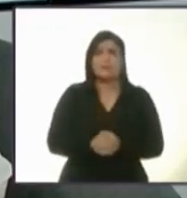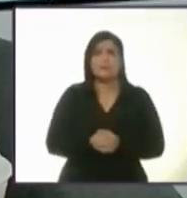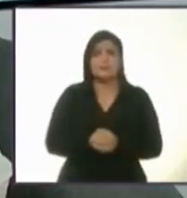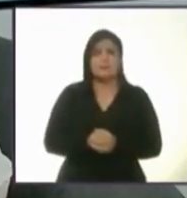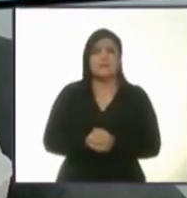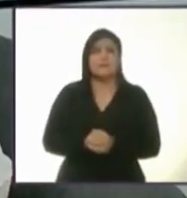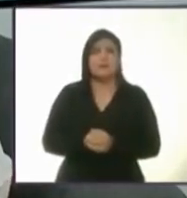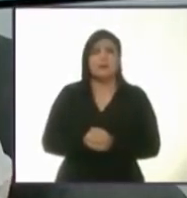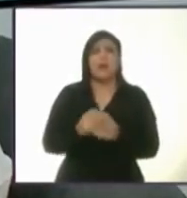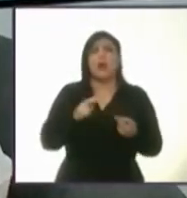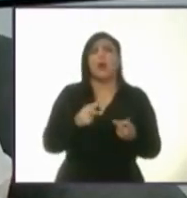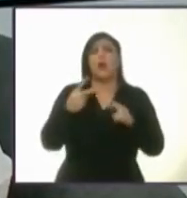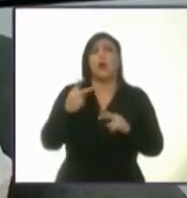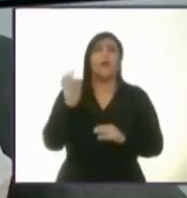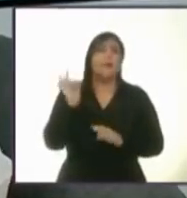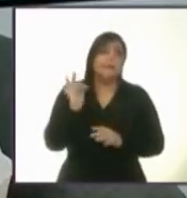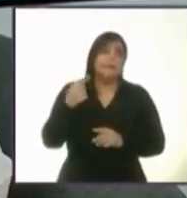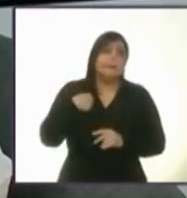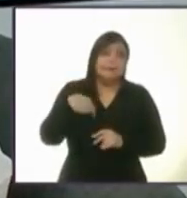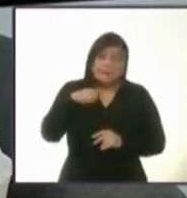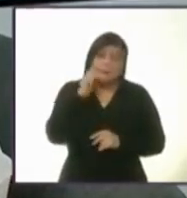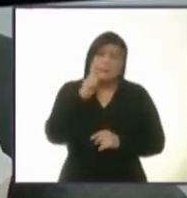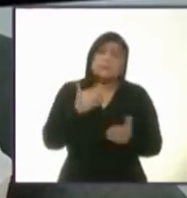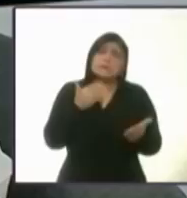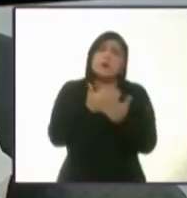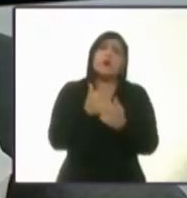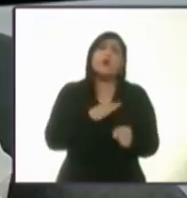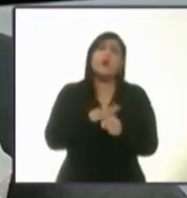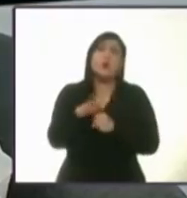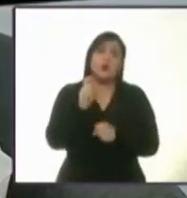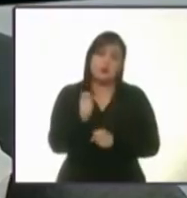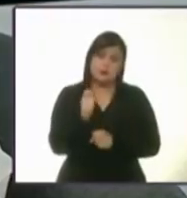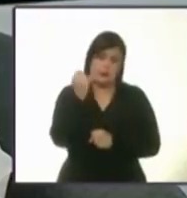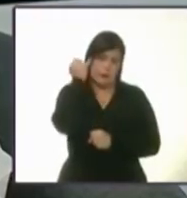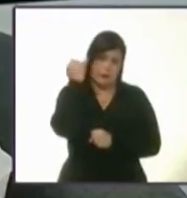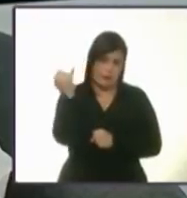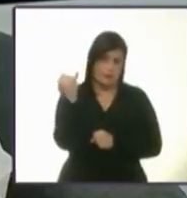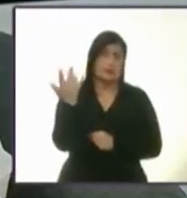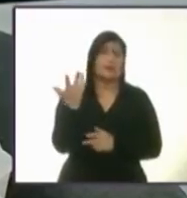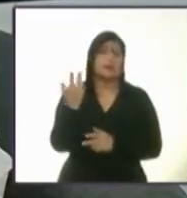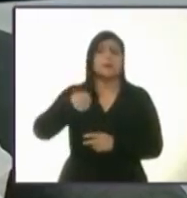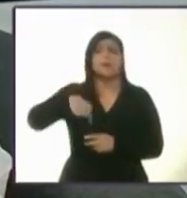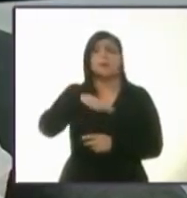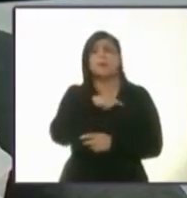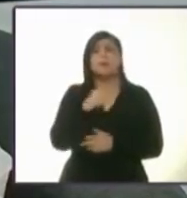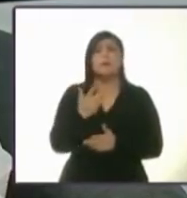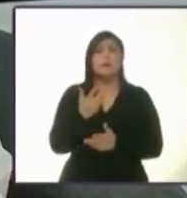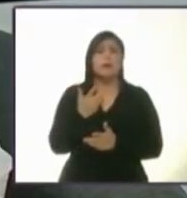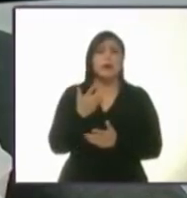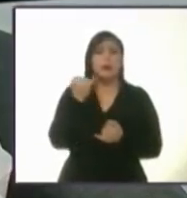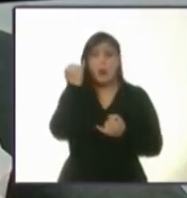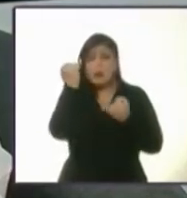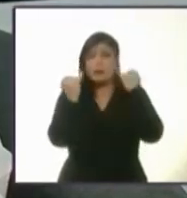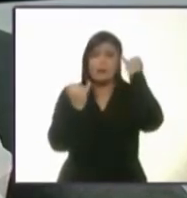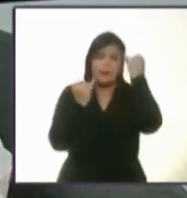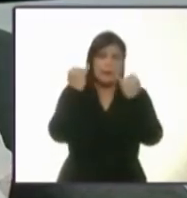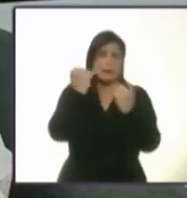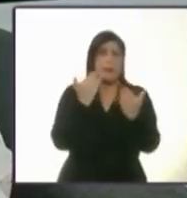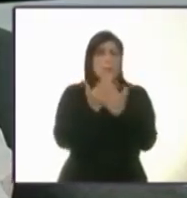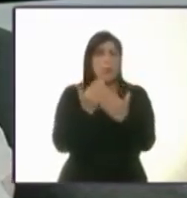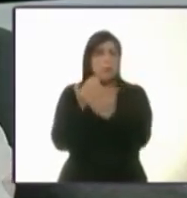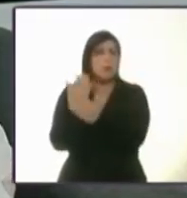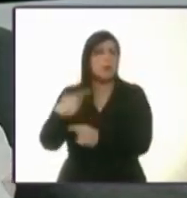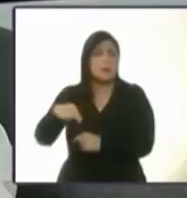En contrario, lo que hemos estado planteando es más bien una ideas, propuestas que